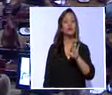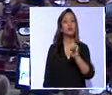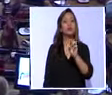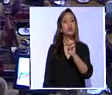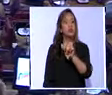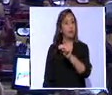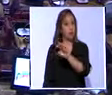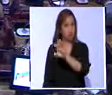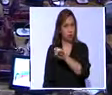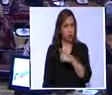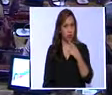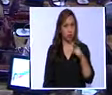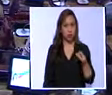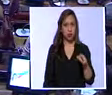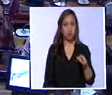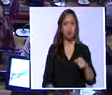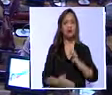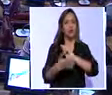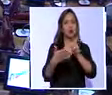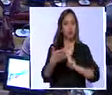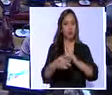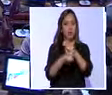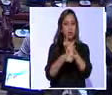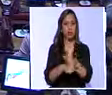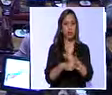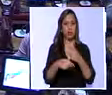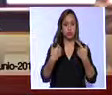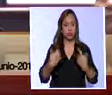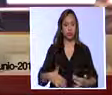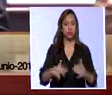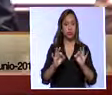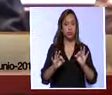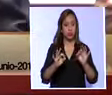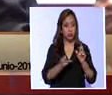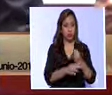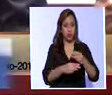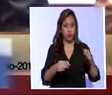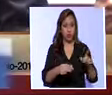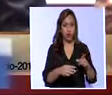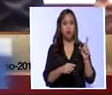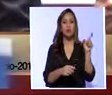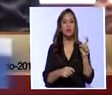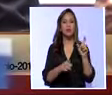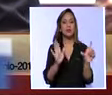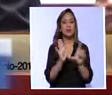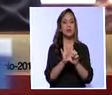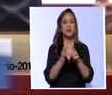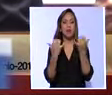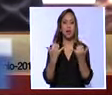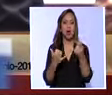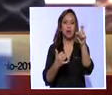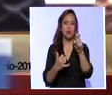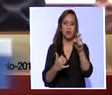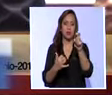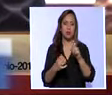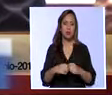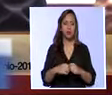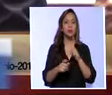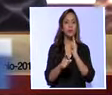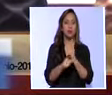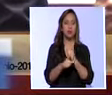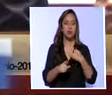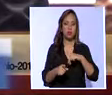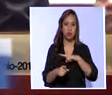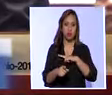Nucleares debe actualizarse acorde a las necesidades actuales. Por ello estaremos de acuerdo en que los estados requieren realizar